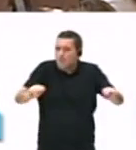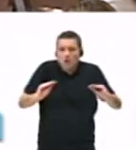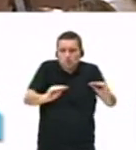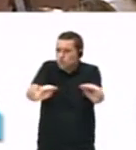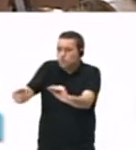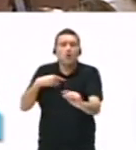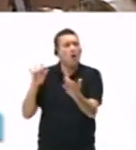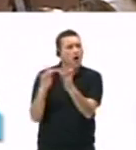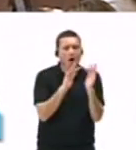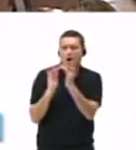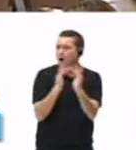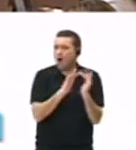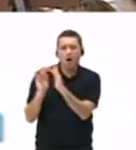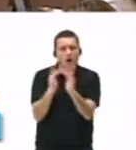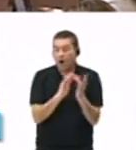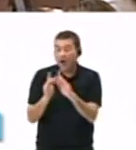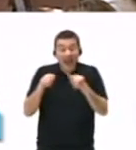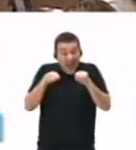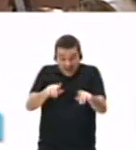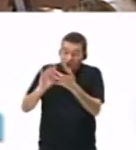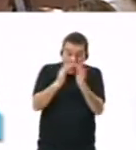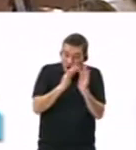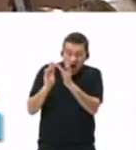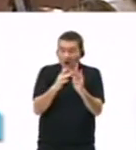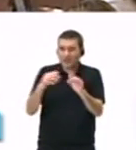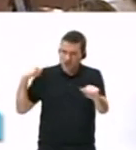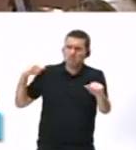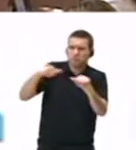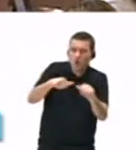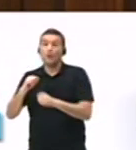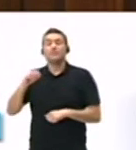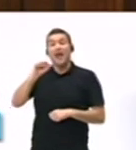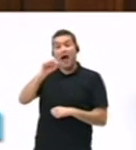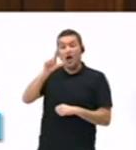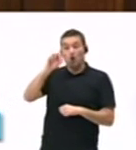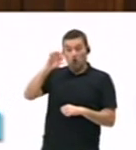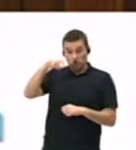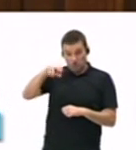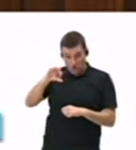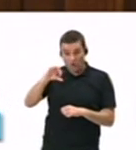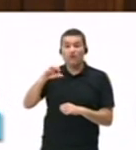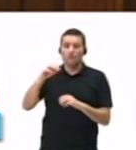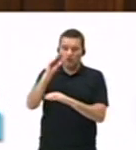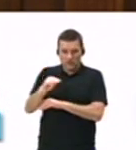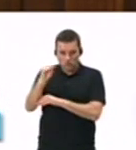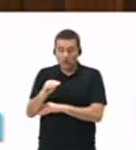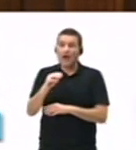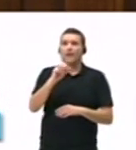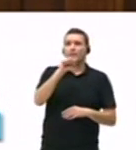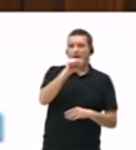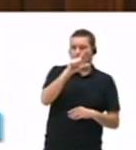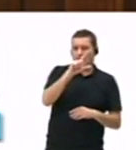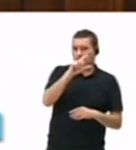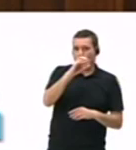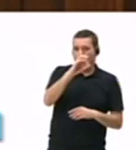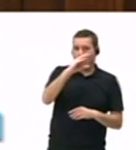menos pobladas en la defensa del equilibrio y la solidaridad. Los que están gobernando han presentado 57 resoluciones.